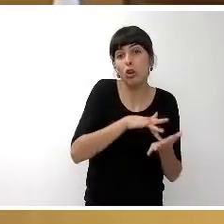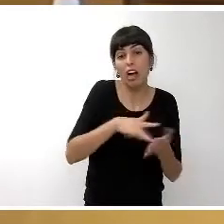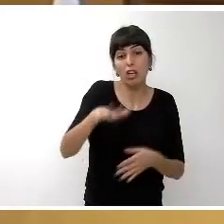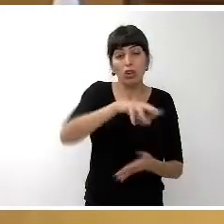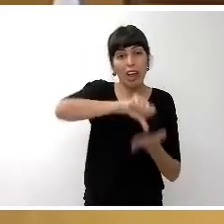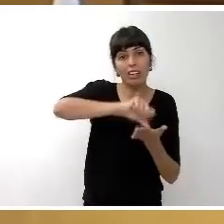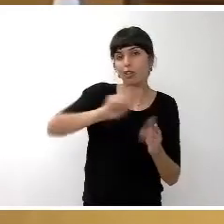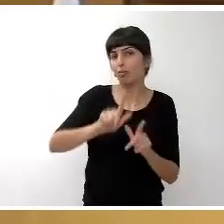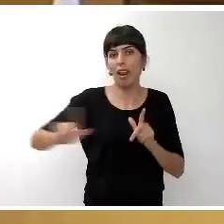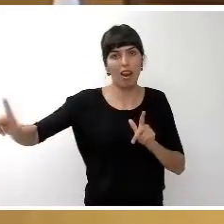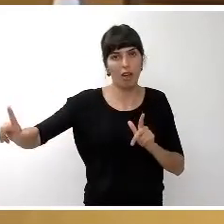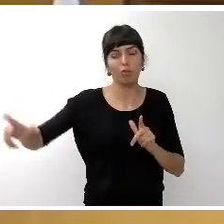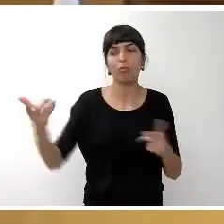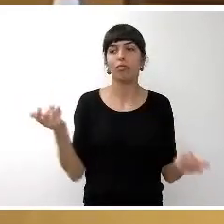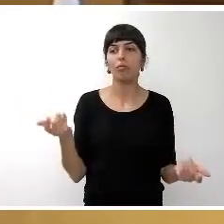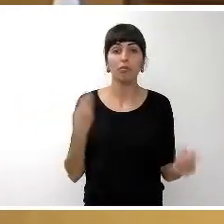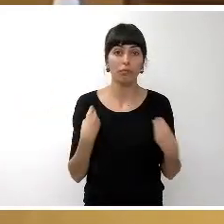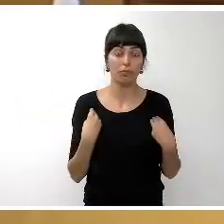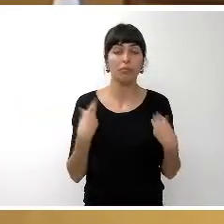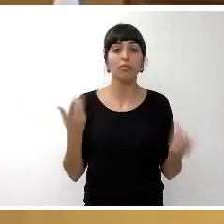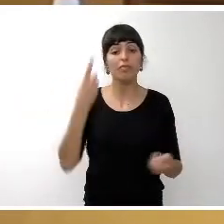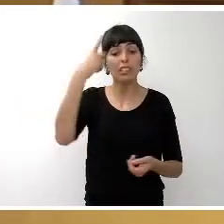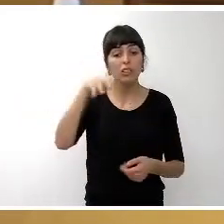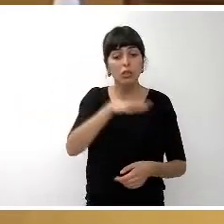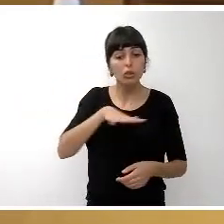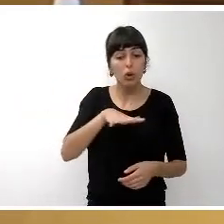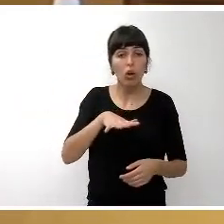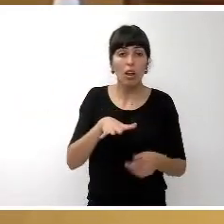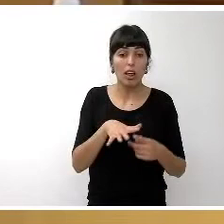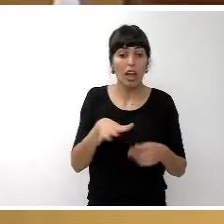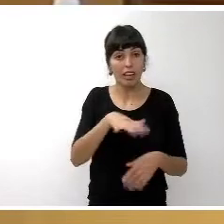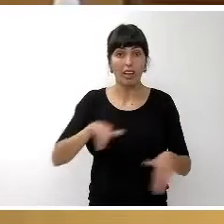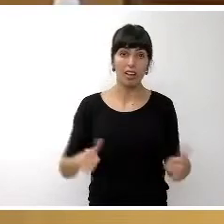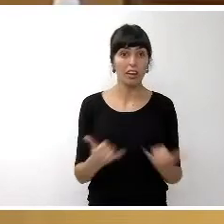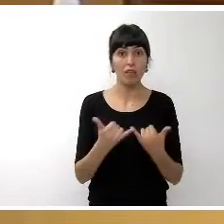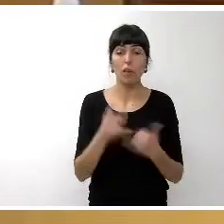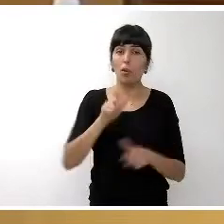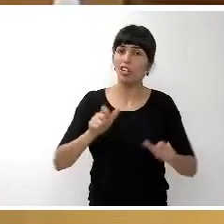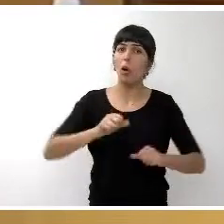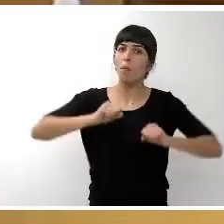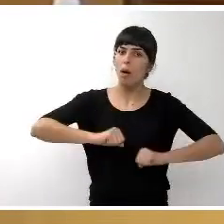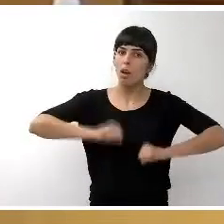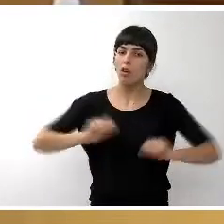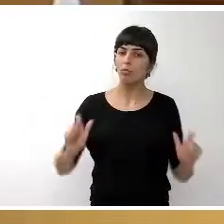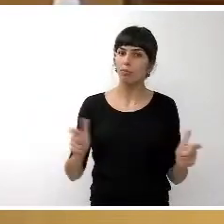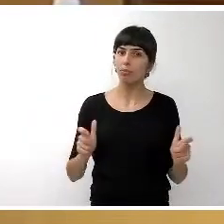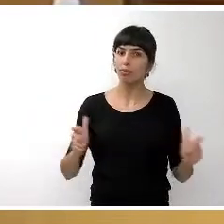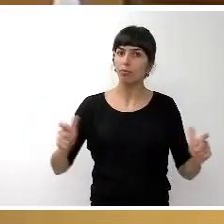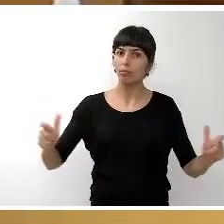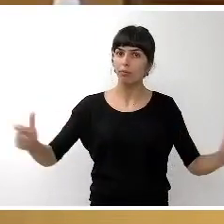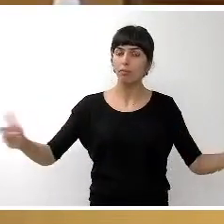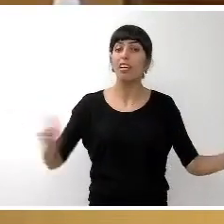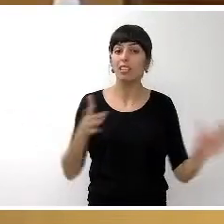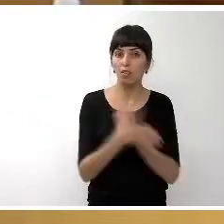mayor dimensión. Sabedores de que la población local de la isla de Tenerife está envejeciendo y que ello conlleva importantes riesgos a la hora de adquirir o